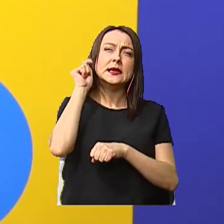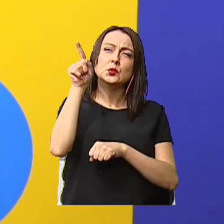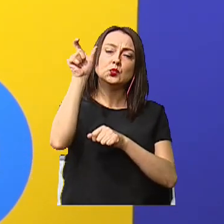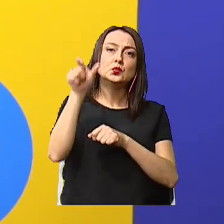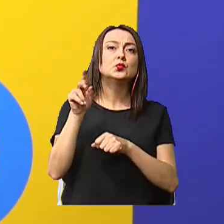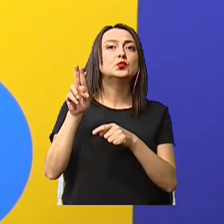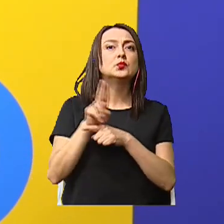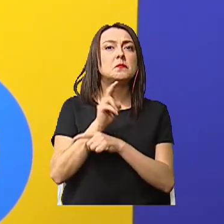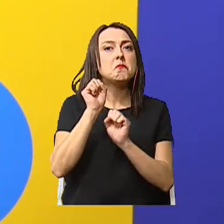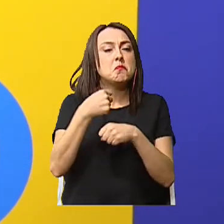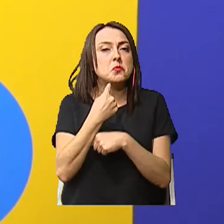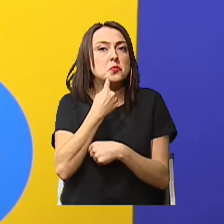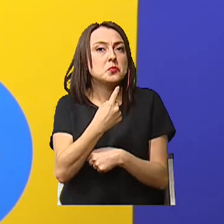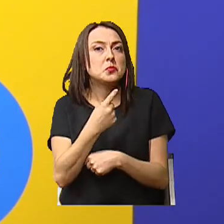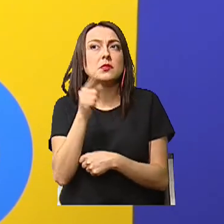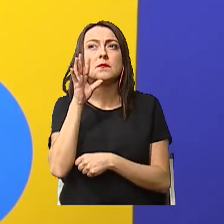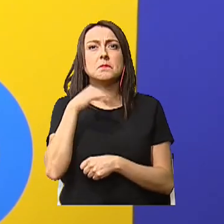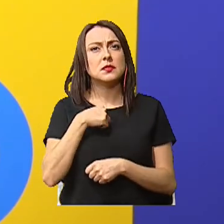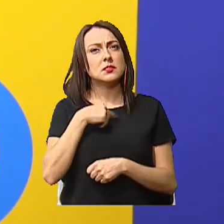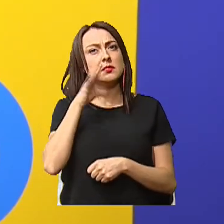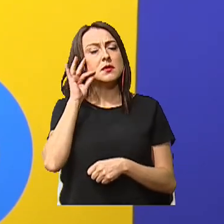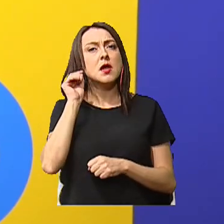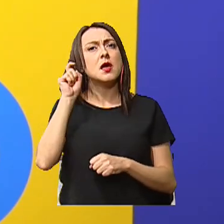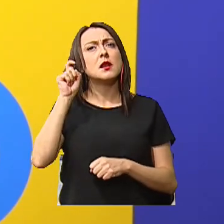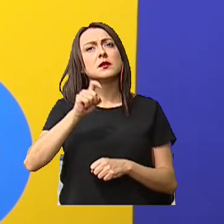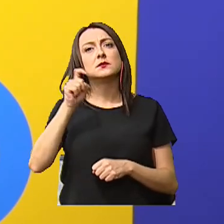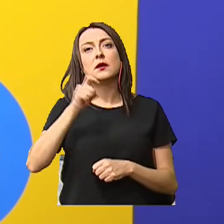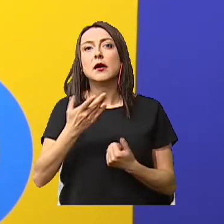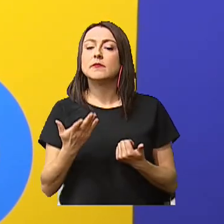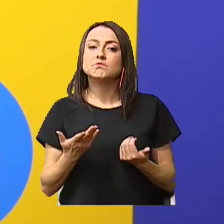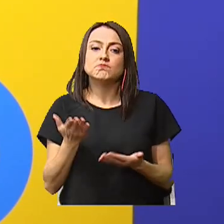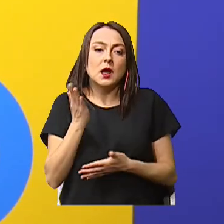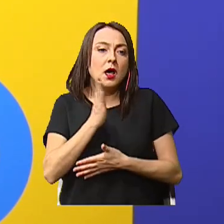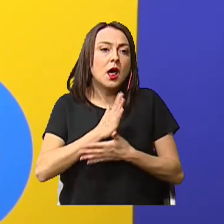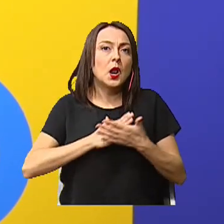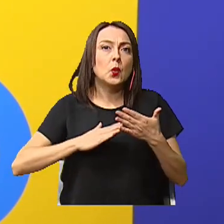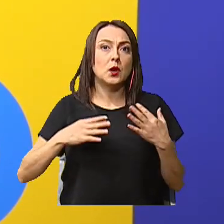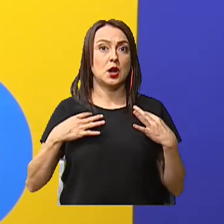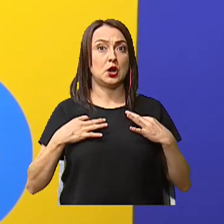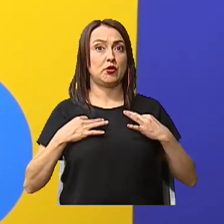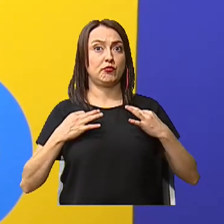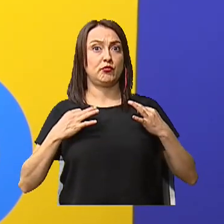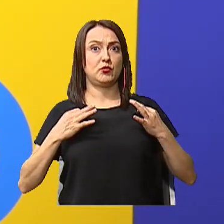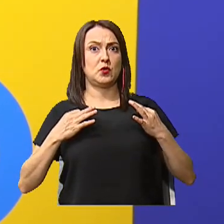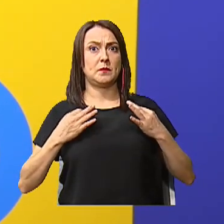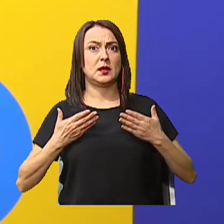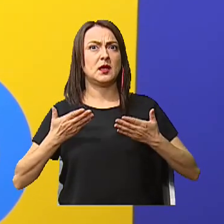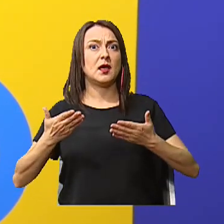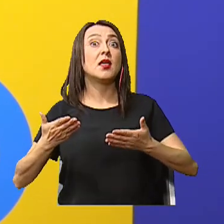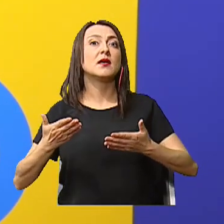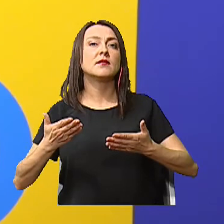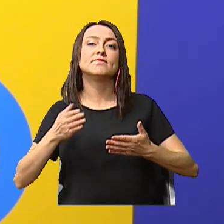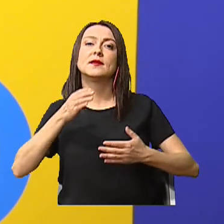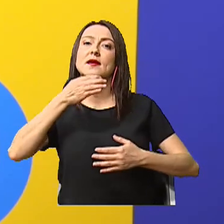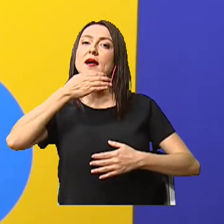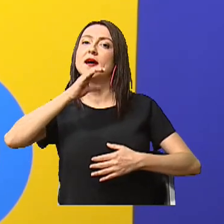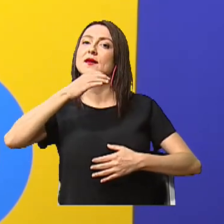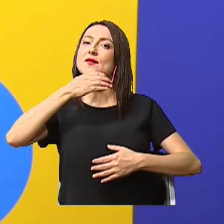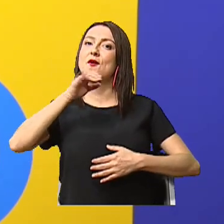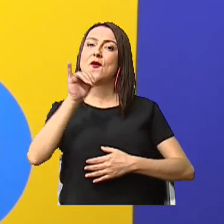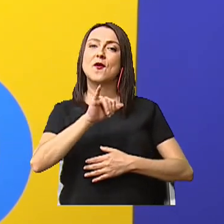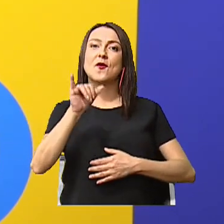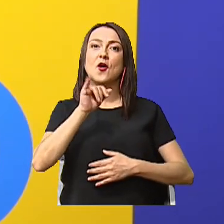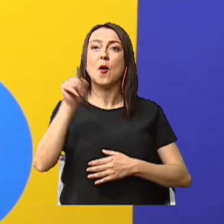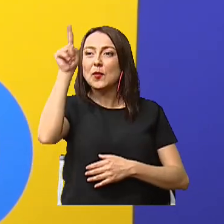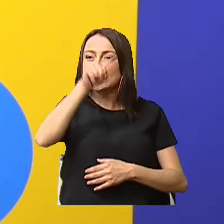Podríamos decir Que tía Marcia Necesitaba Alguna ropa Que le brindara ¿Qué? Calor Como era La